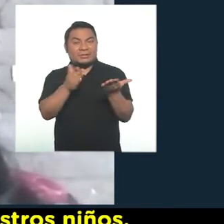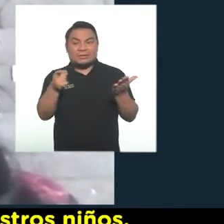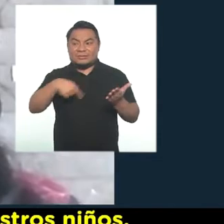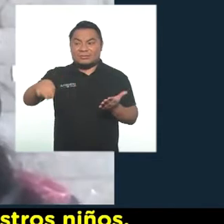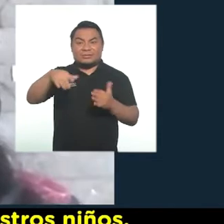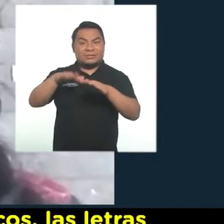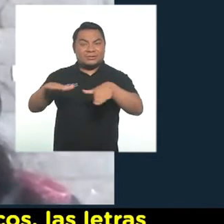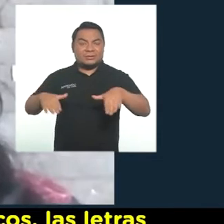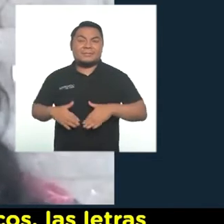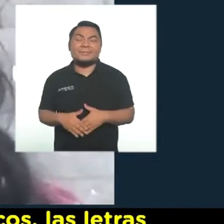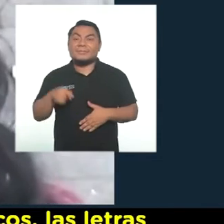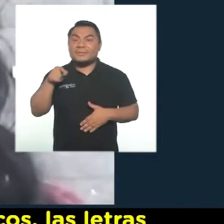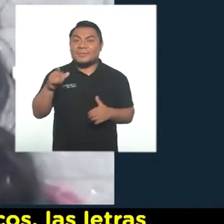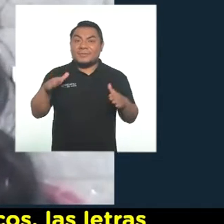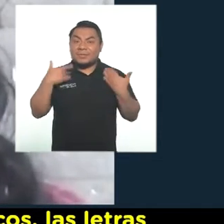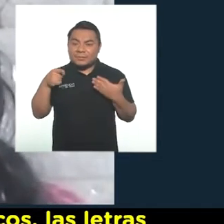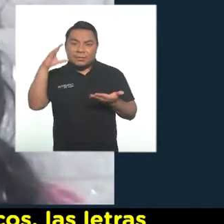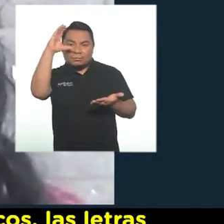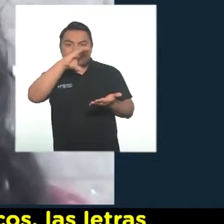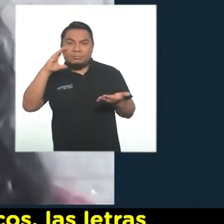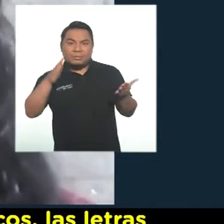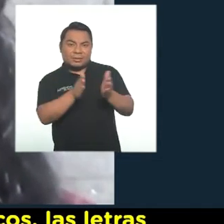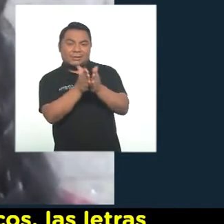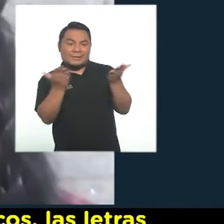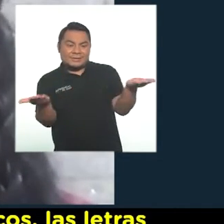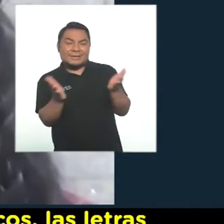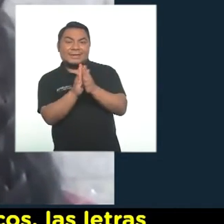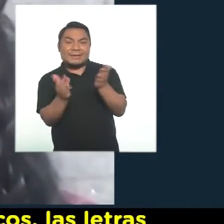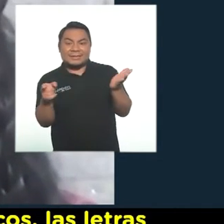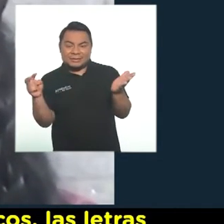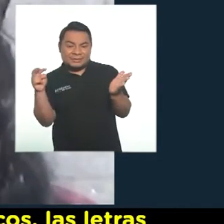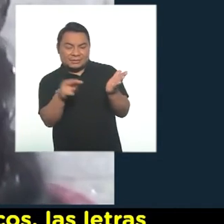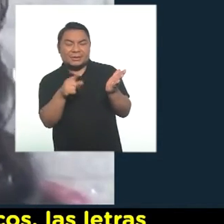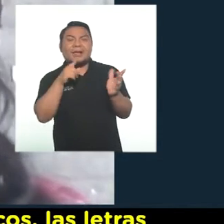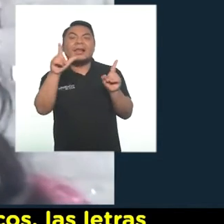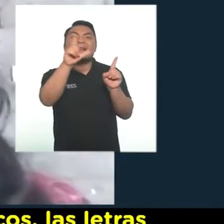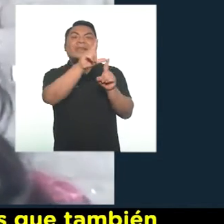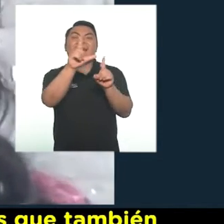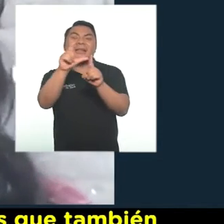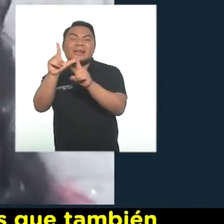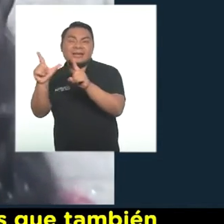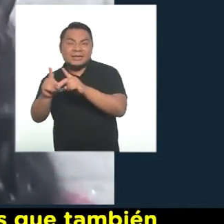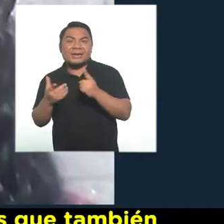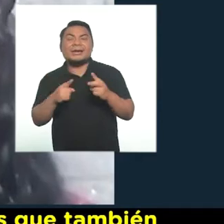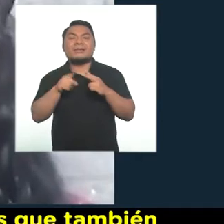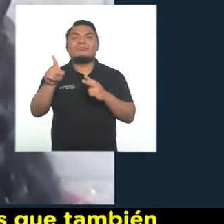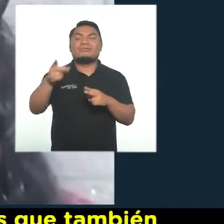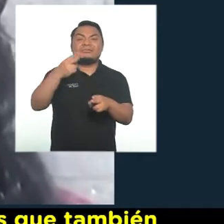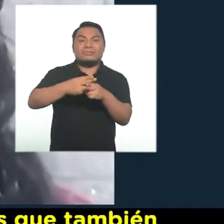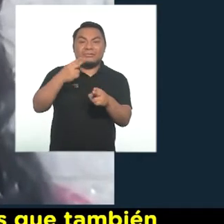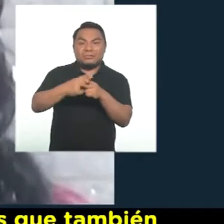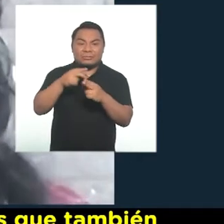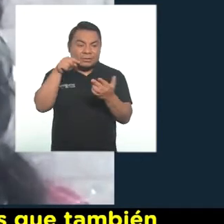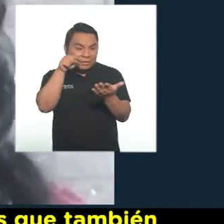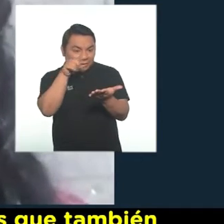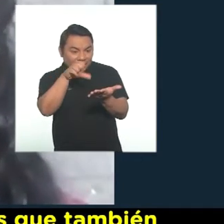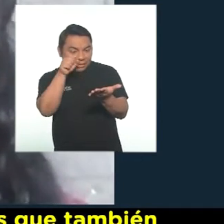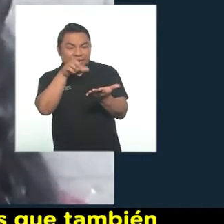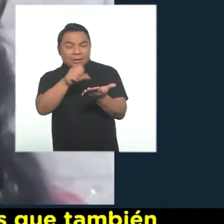con nuestros niños. Ellos pueden buscar en las páginas de los periódicos las letras iniciales de su nombre,